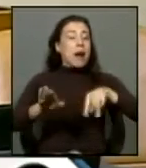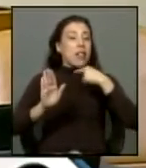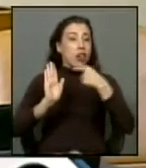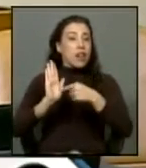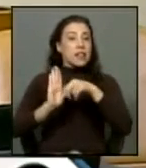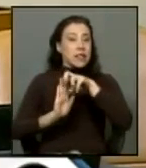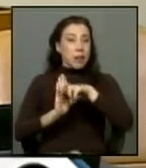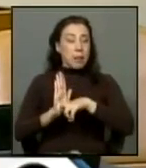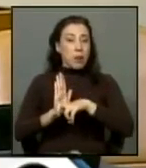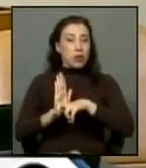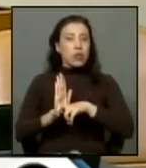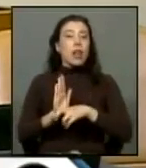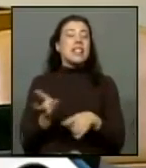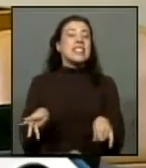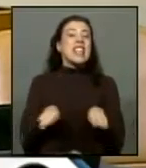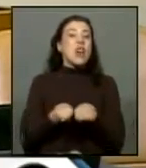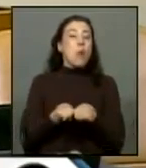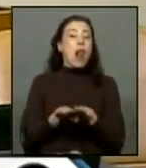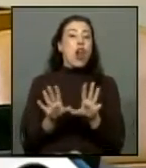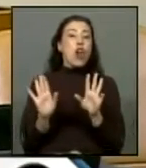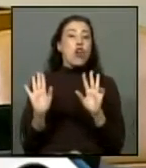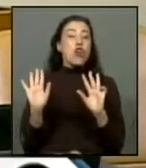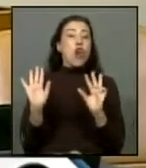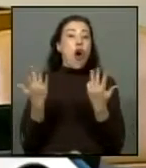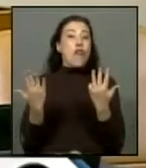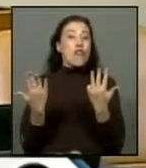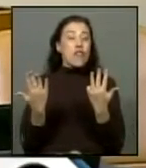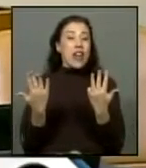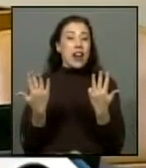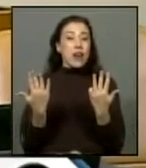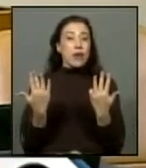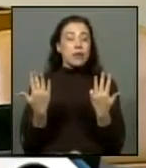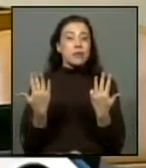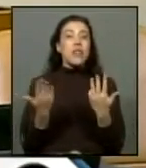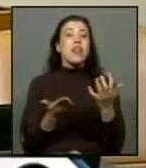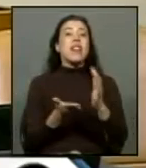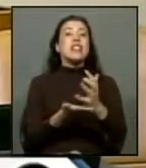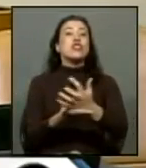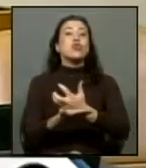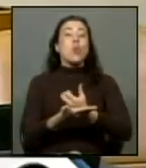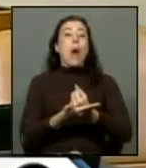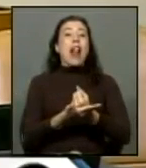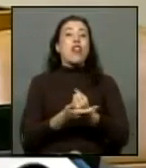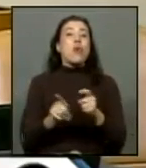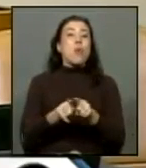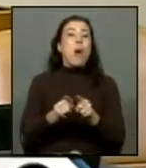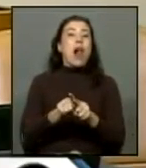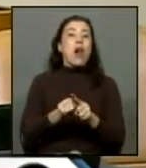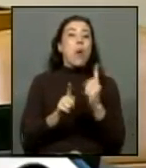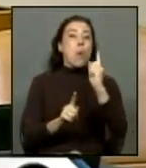que equivale a un noveno del sueldo de cualquiera de nosotros